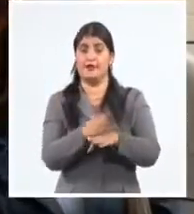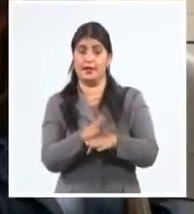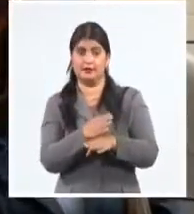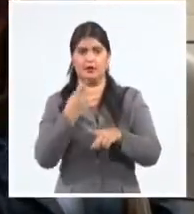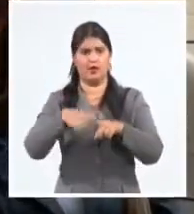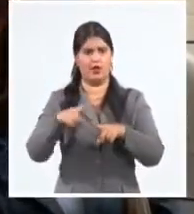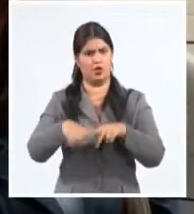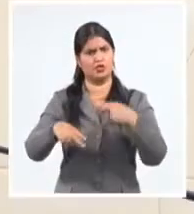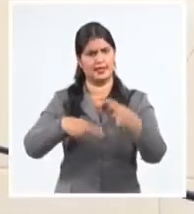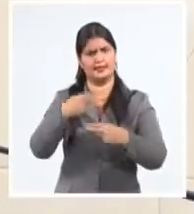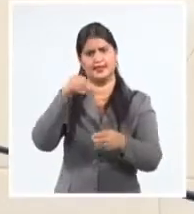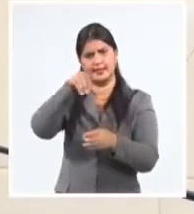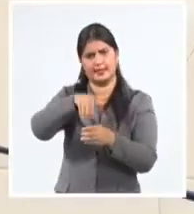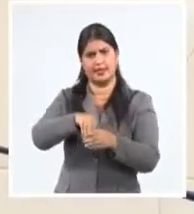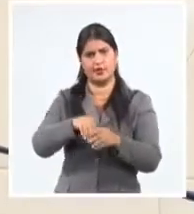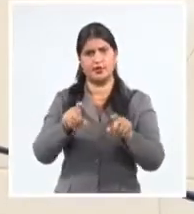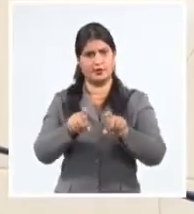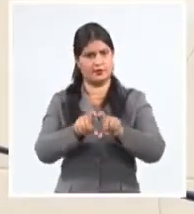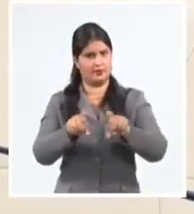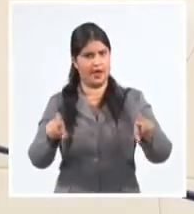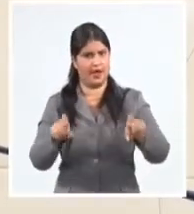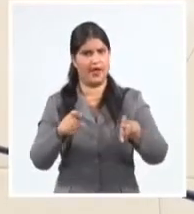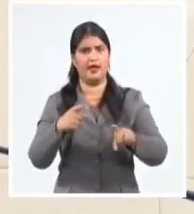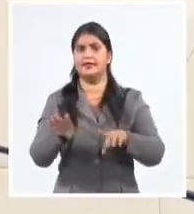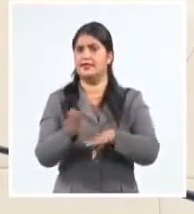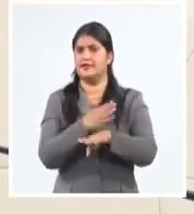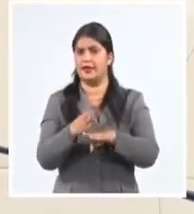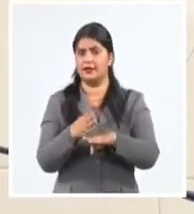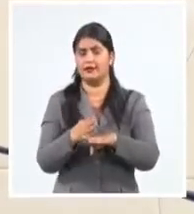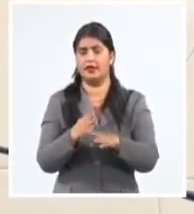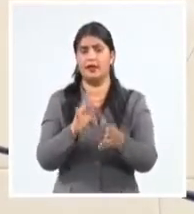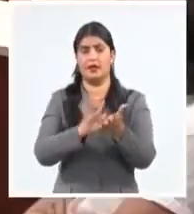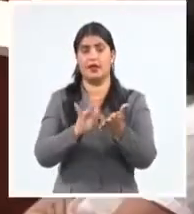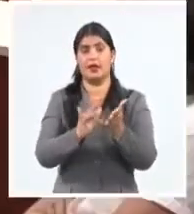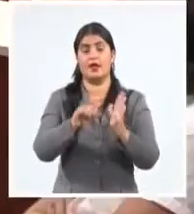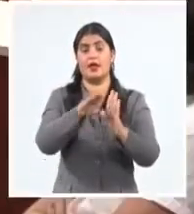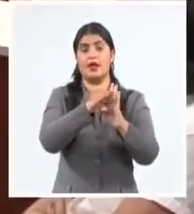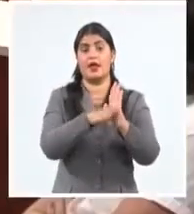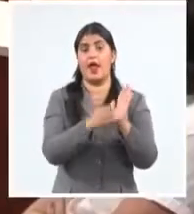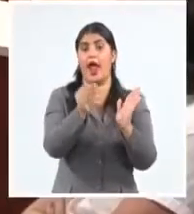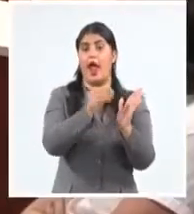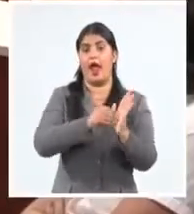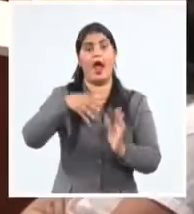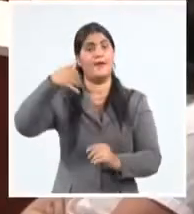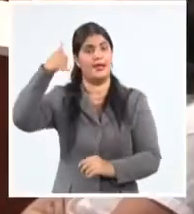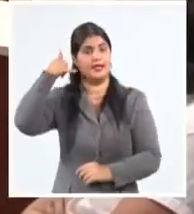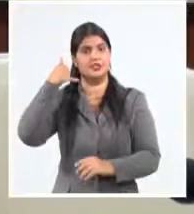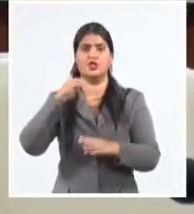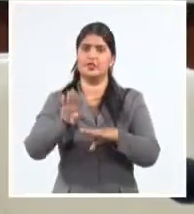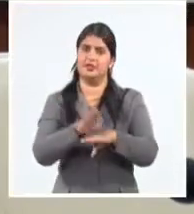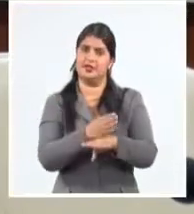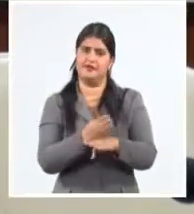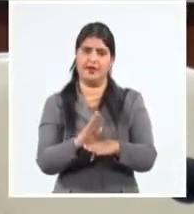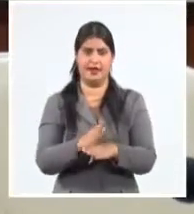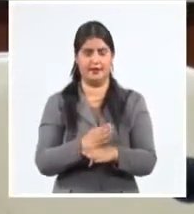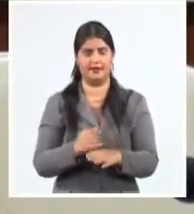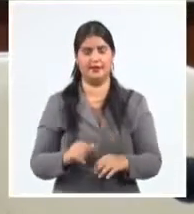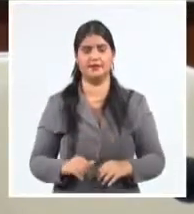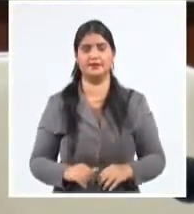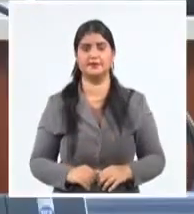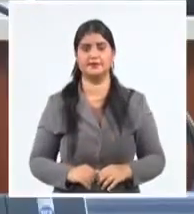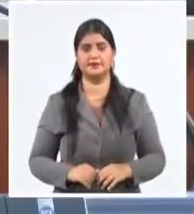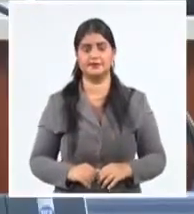través de plataformas de pago, como en zona o transfermóvil. Sin embargo, existe obsolescencia tecnológica hacia adentro de los